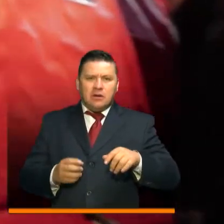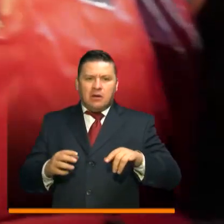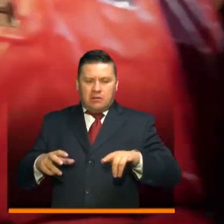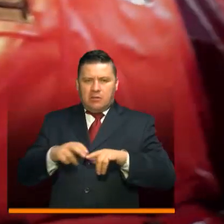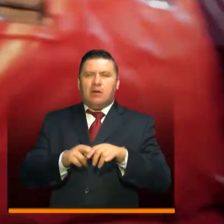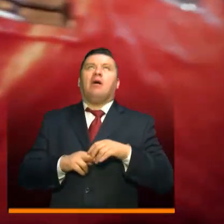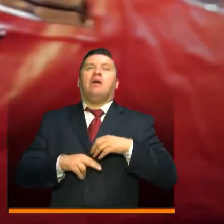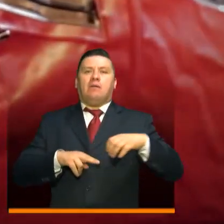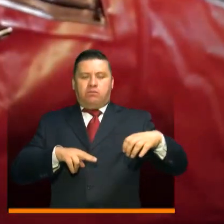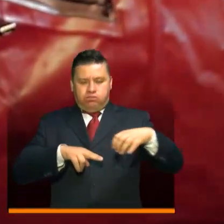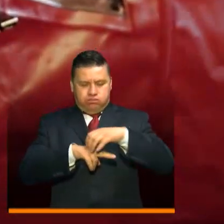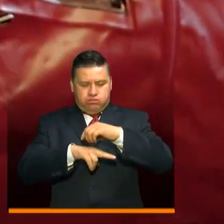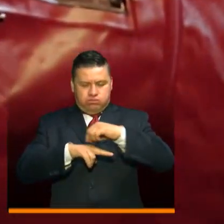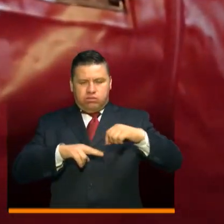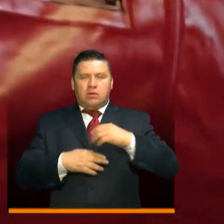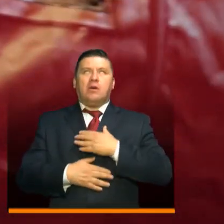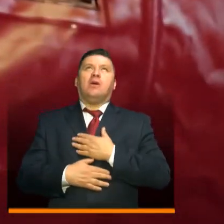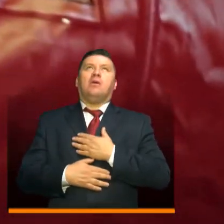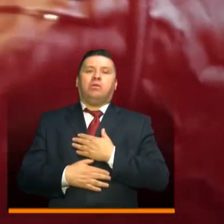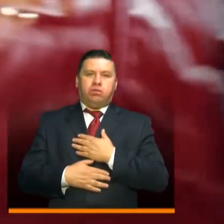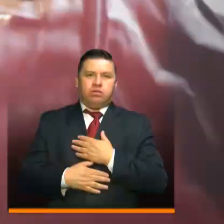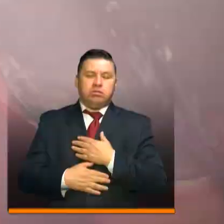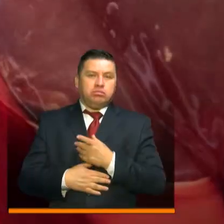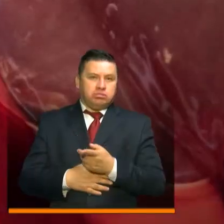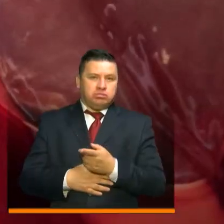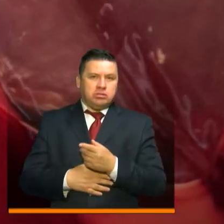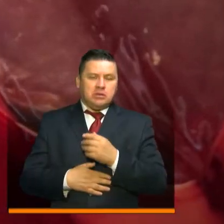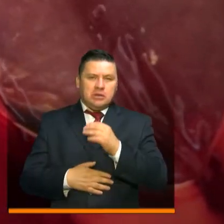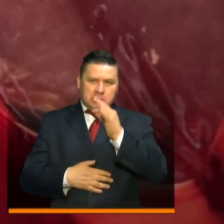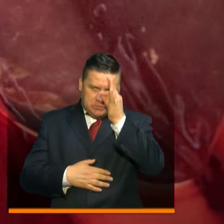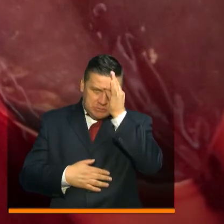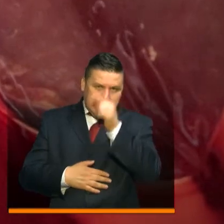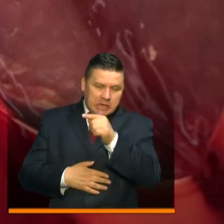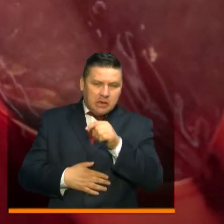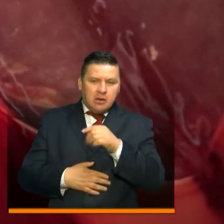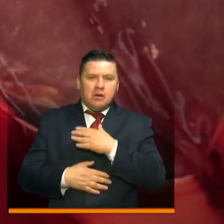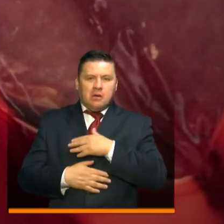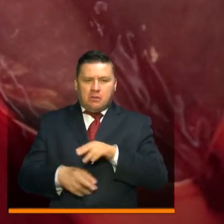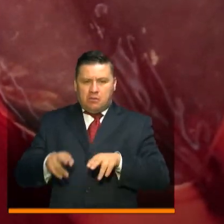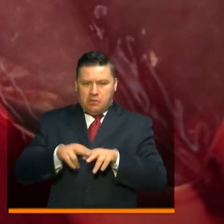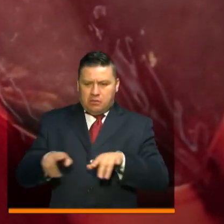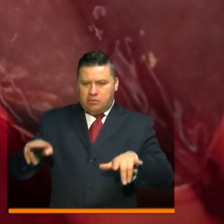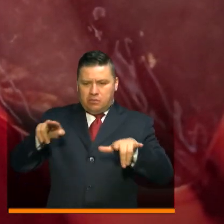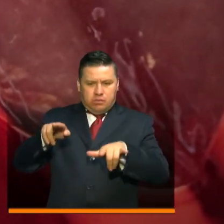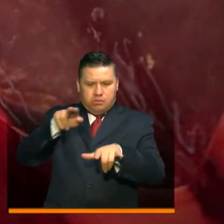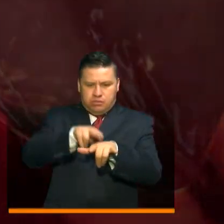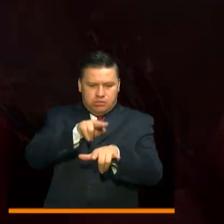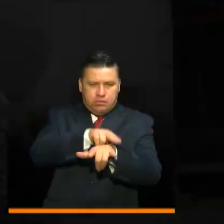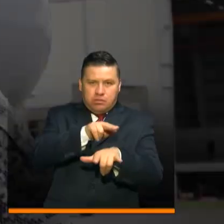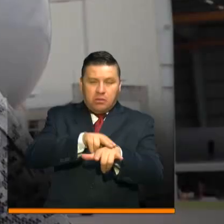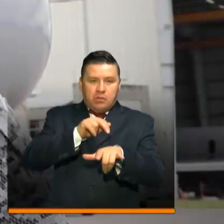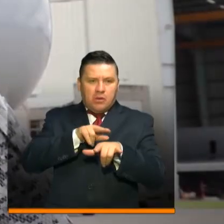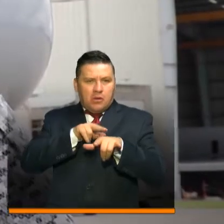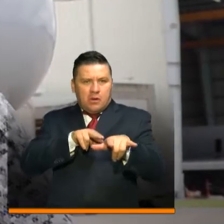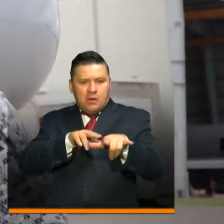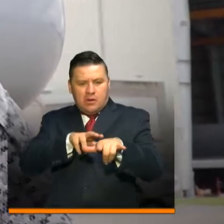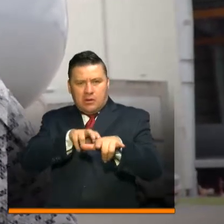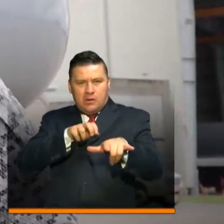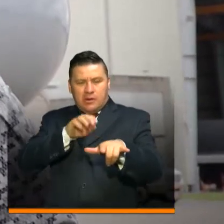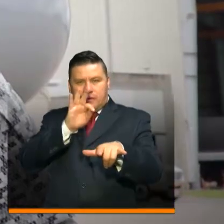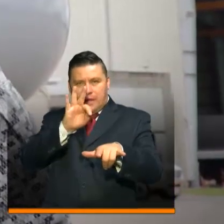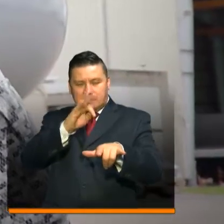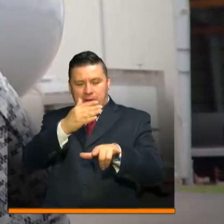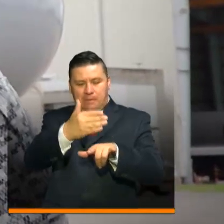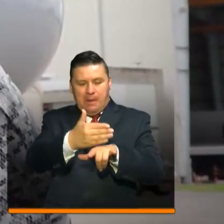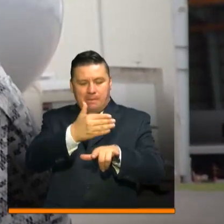que permiten el aislamiento total del pasajero, en este caso el paciente, y tenemos también que determinar que la cabina debe ser separada en tres